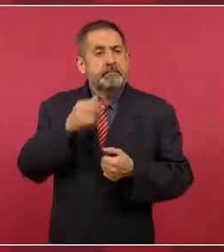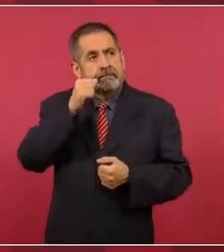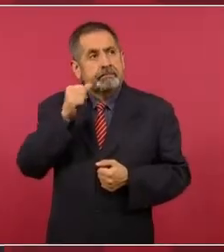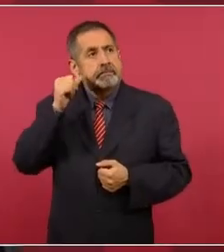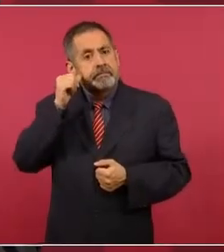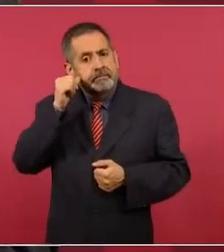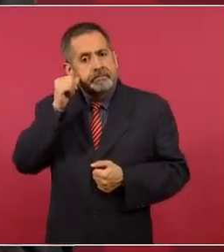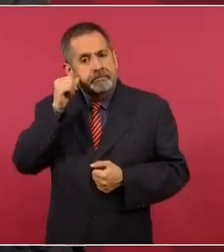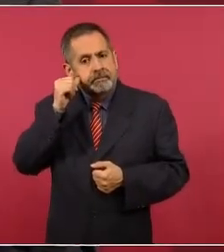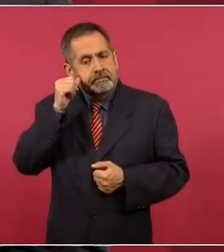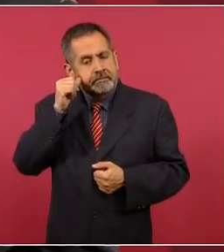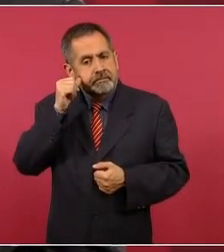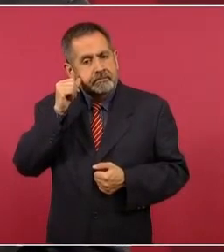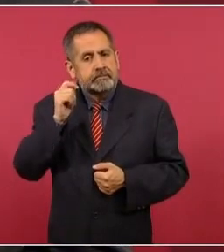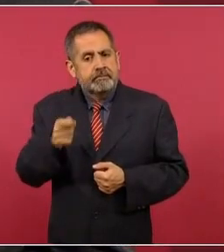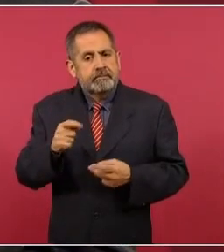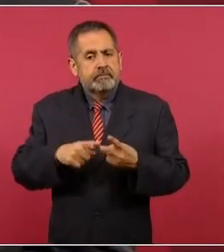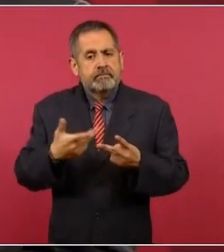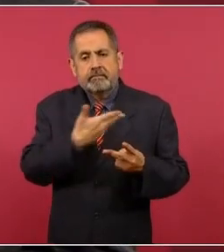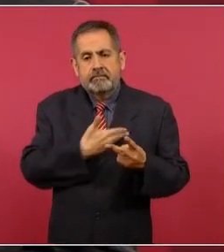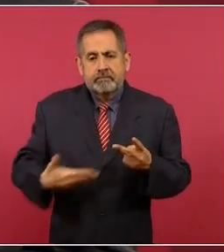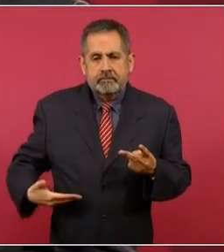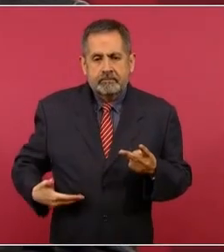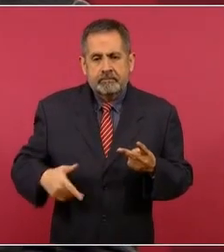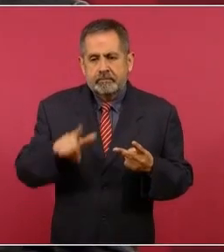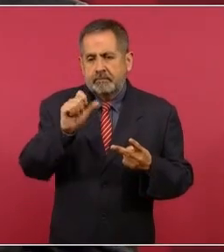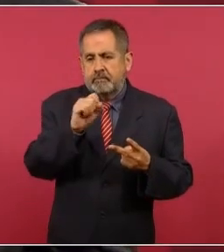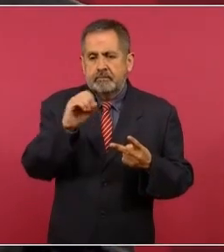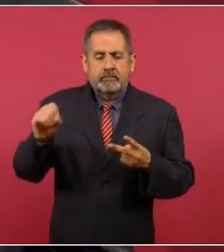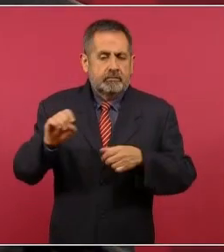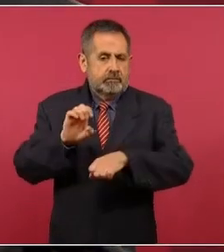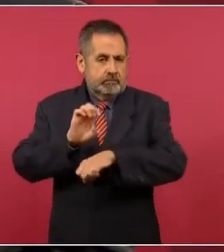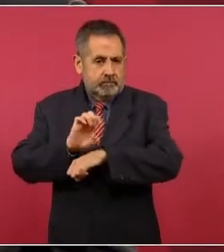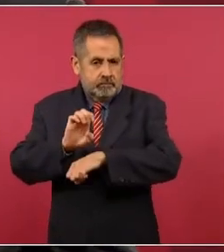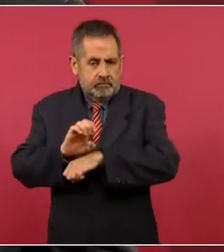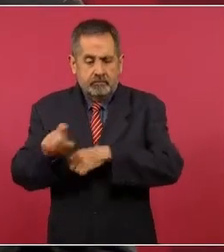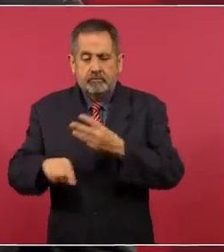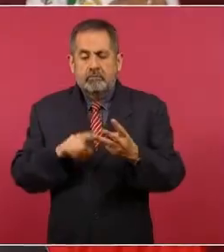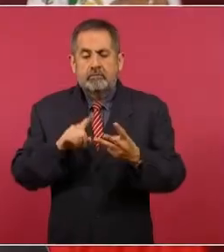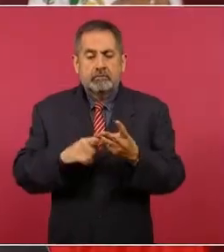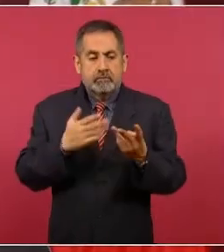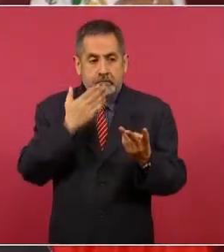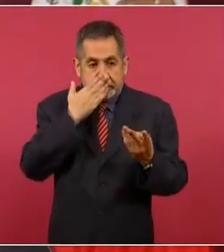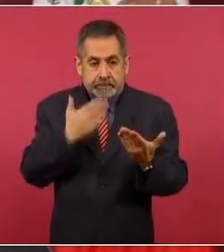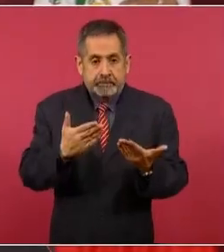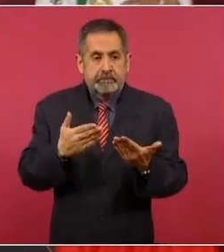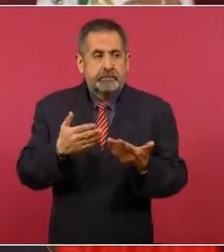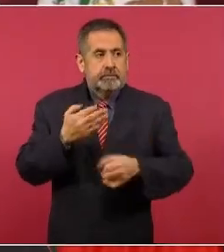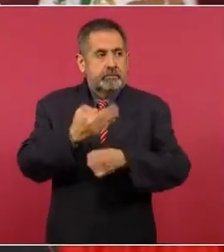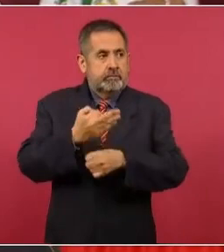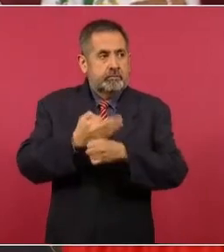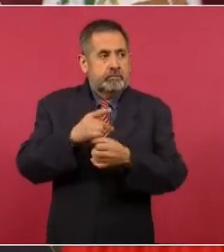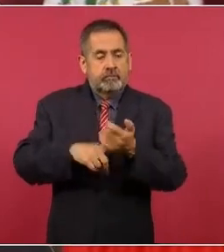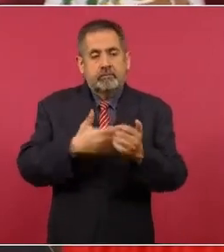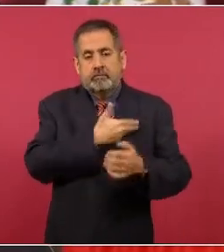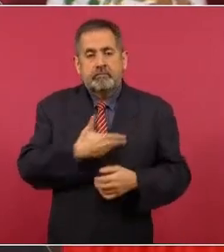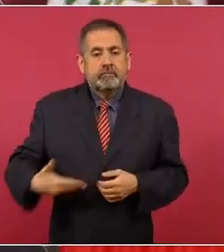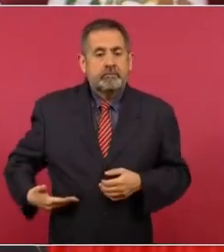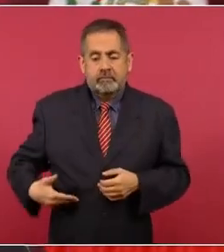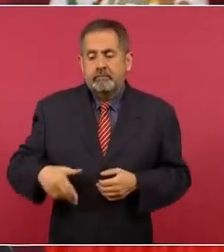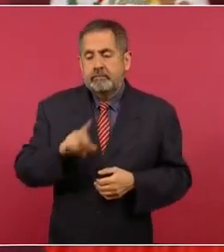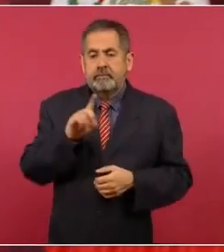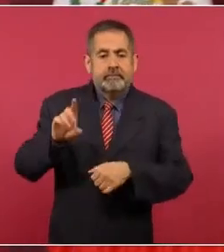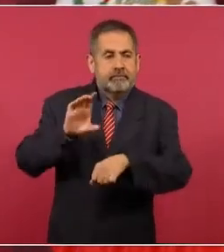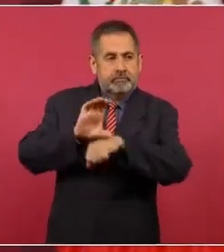ayer el presidente Lazo, de Ecuador, y hoy el presidente Borin, de Colombia,